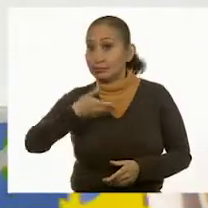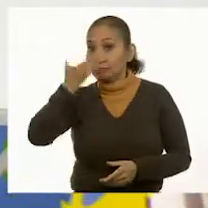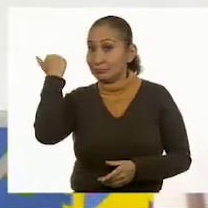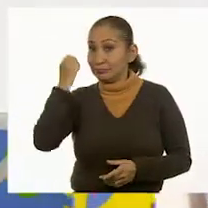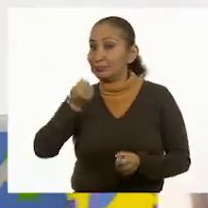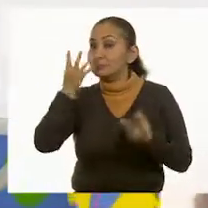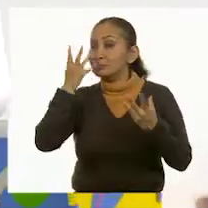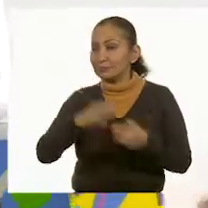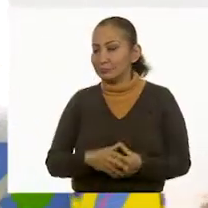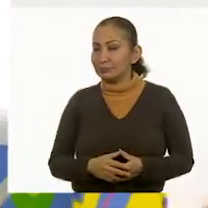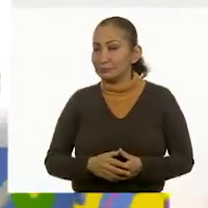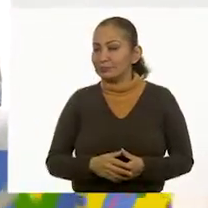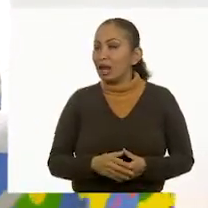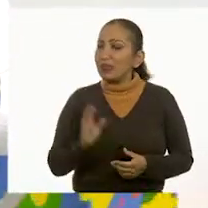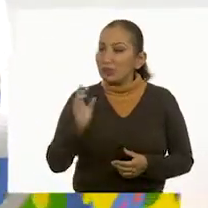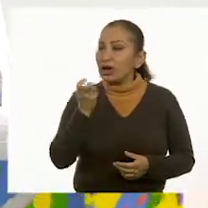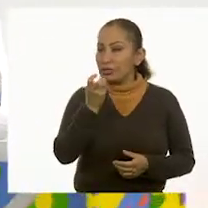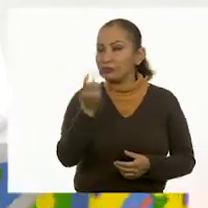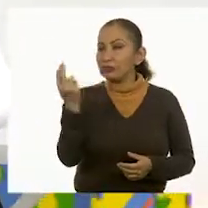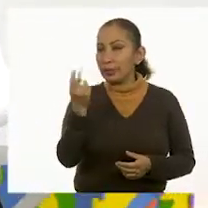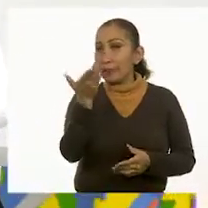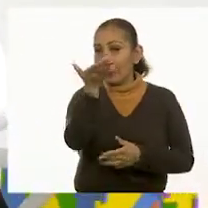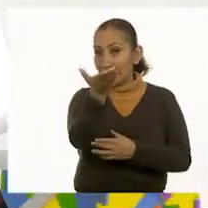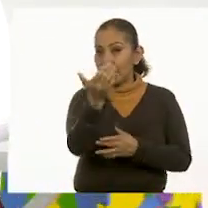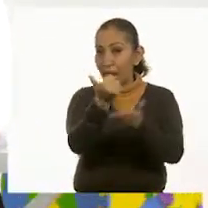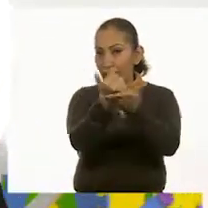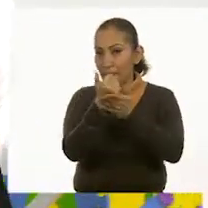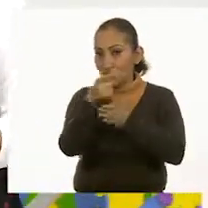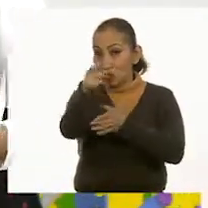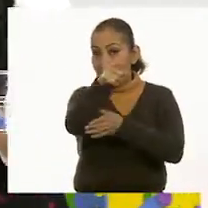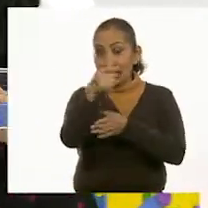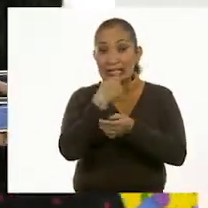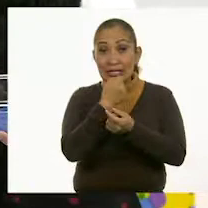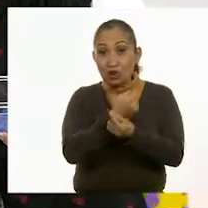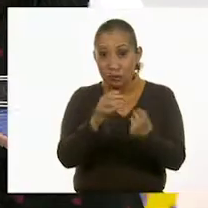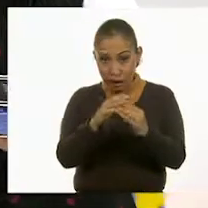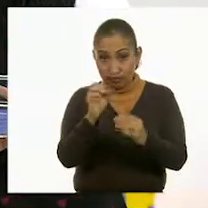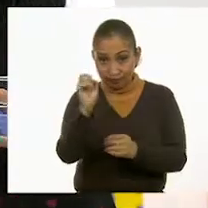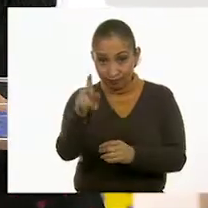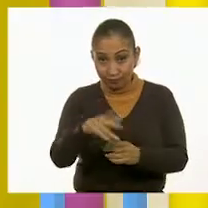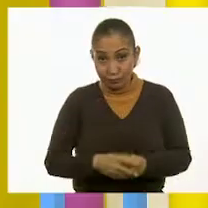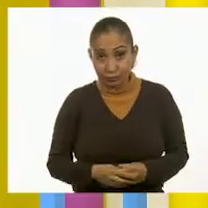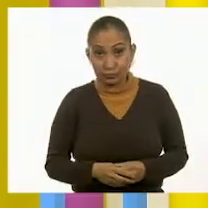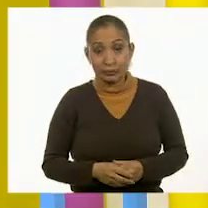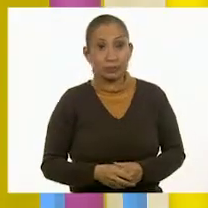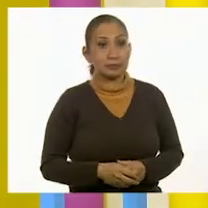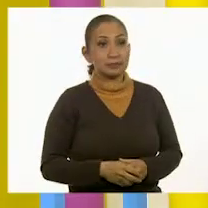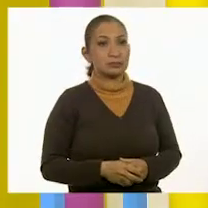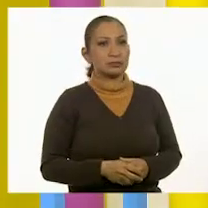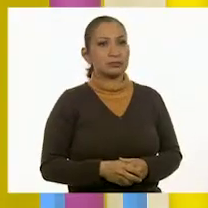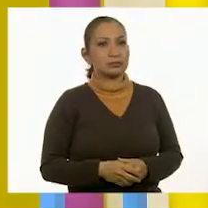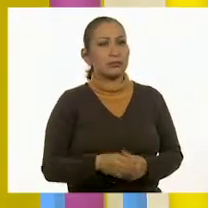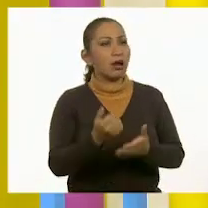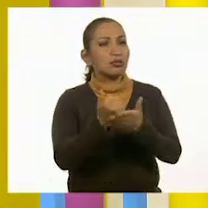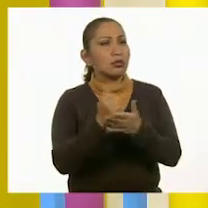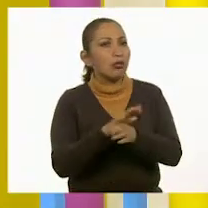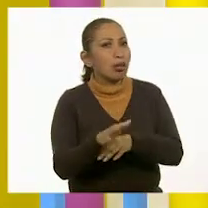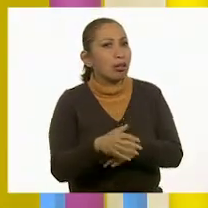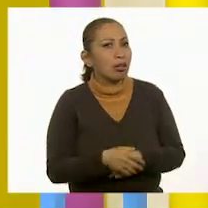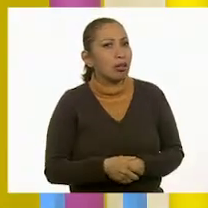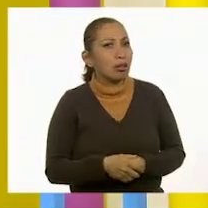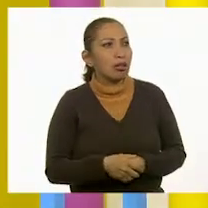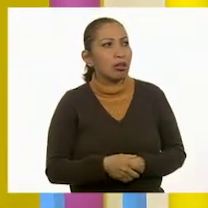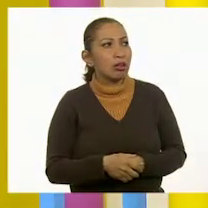cuántas hay? No. Para esto creo que vamos a pedirles ayuda a nuestros niños y niñas en casa. ¿Te parece? ¿Qué ayuda les vas a pedir?